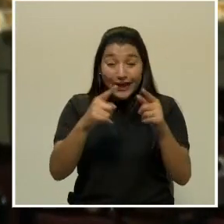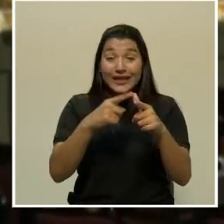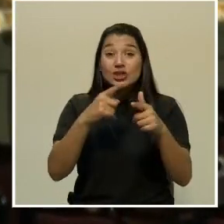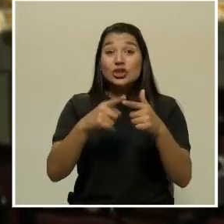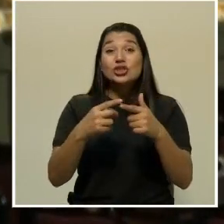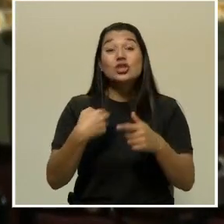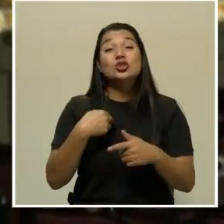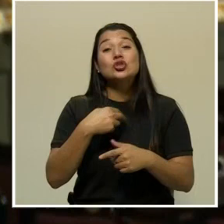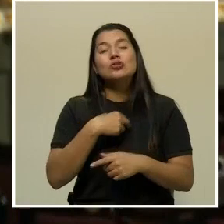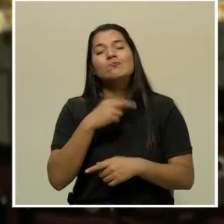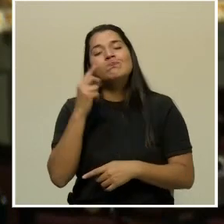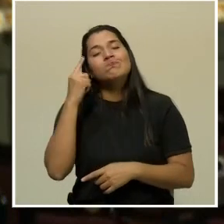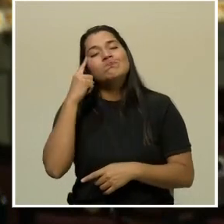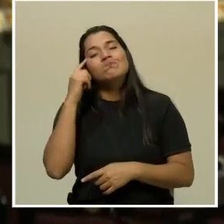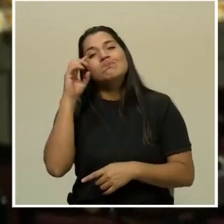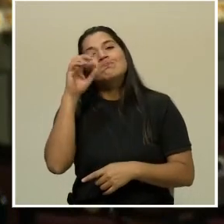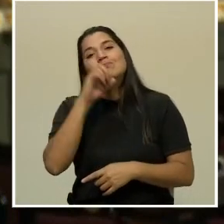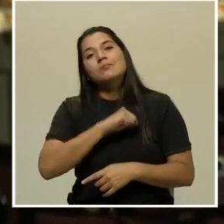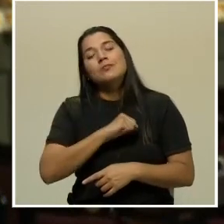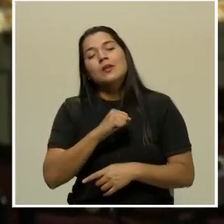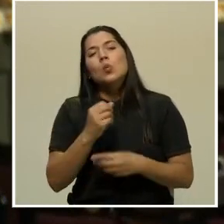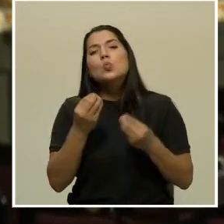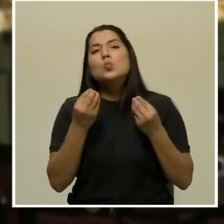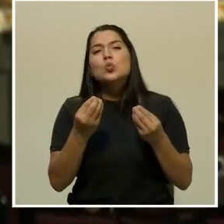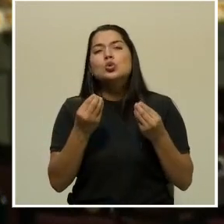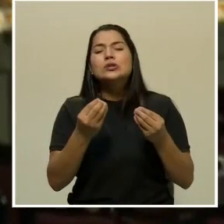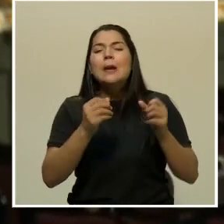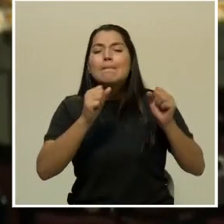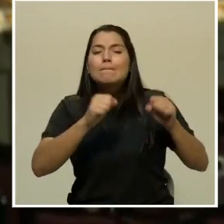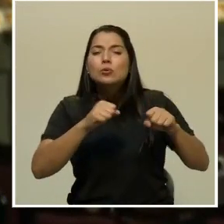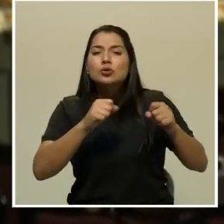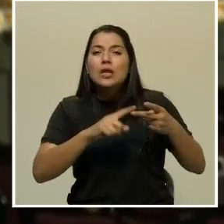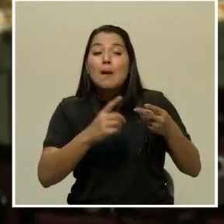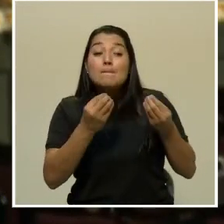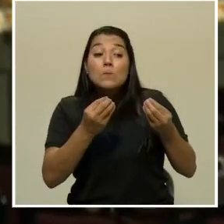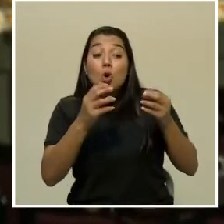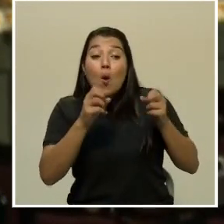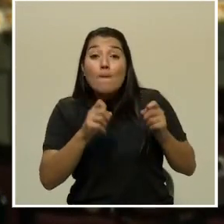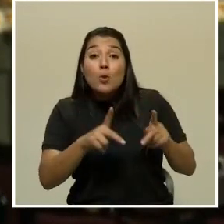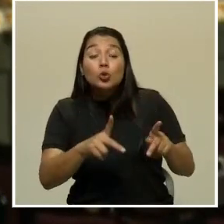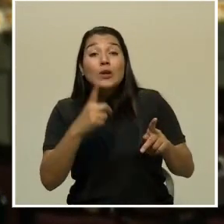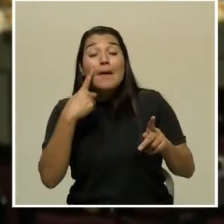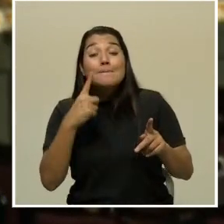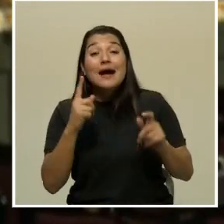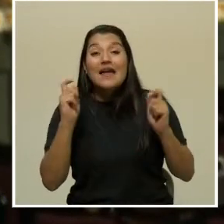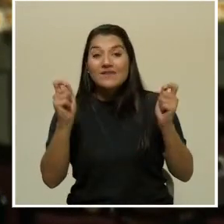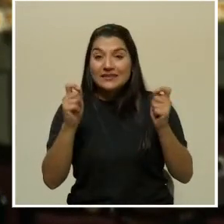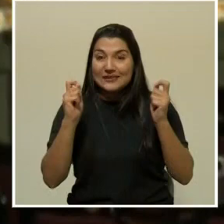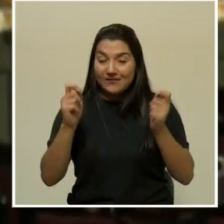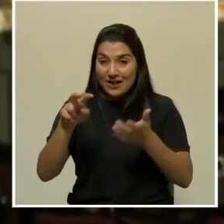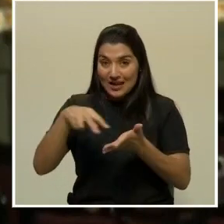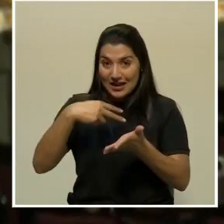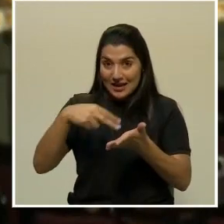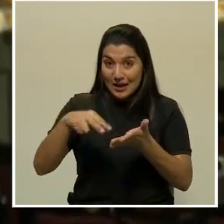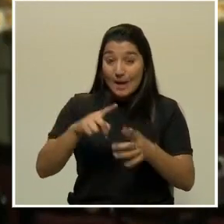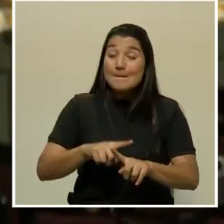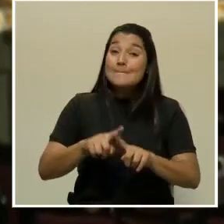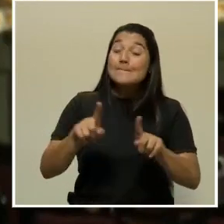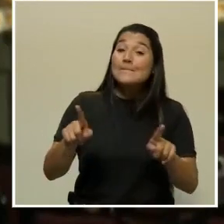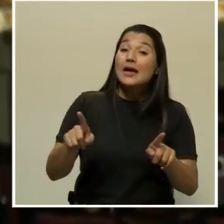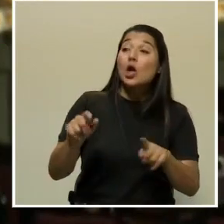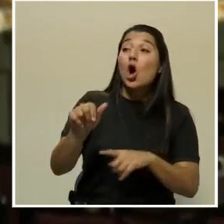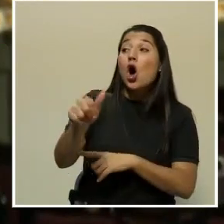cuenta que había muchas posibilidades y muchas oportunidades de mejora para el festival, pero adicionalmente que había otros festivales